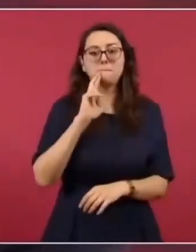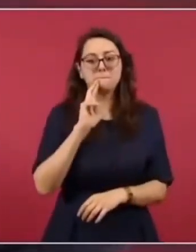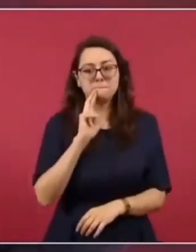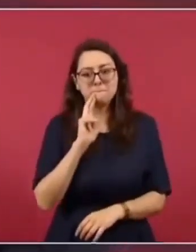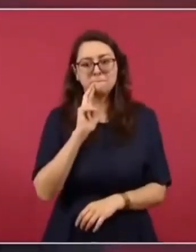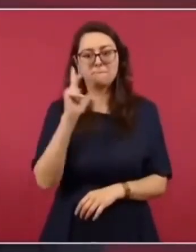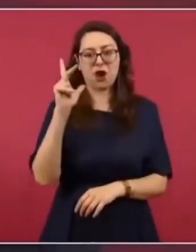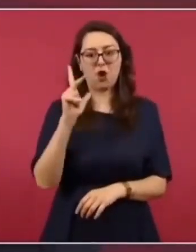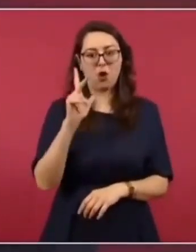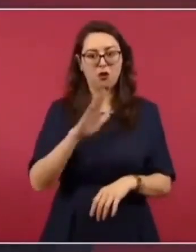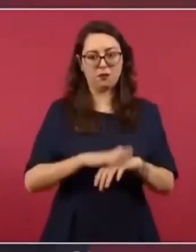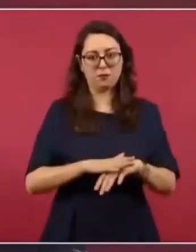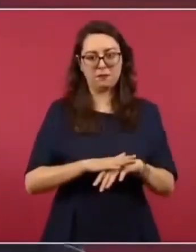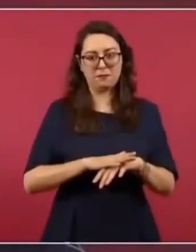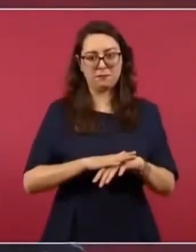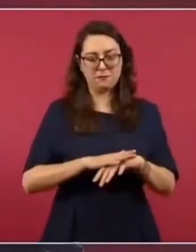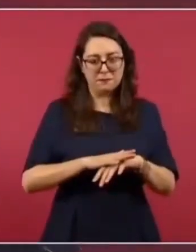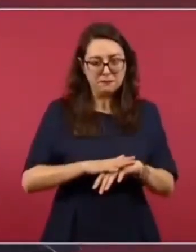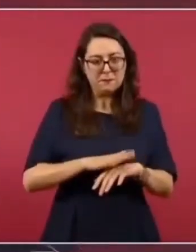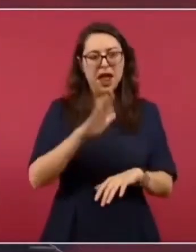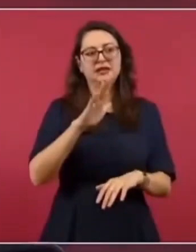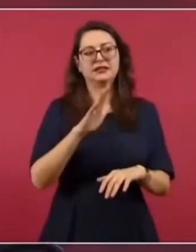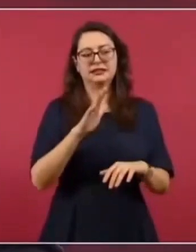si hay,